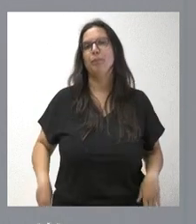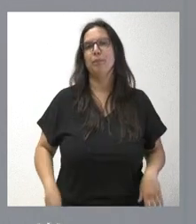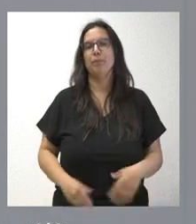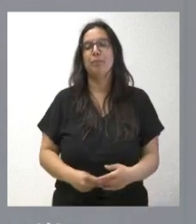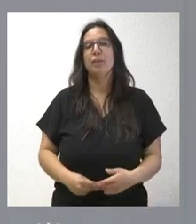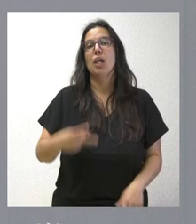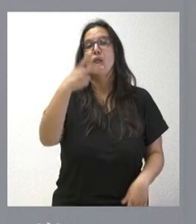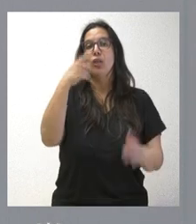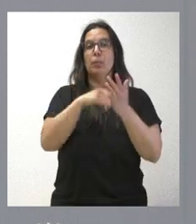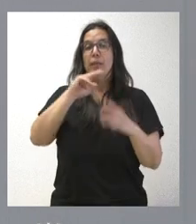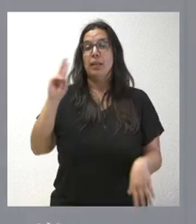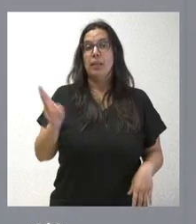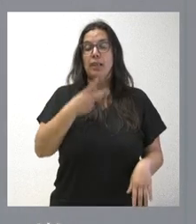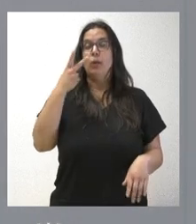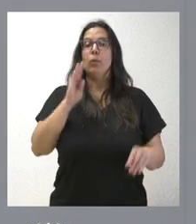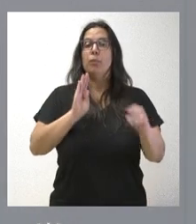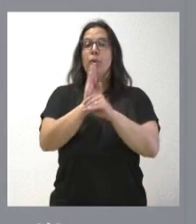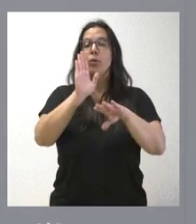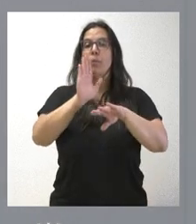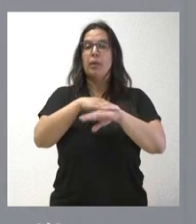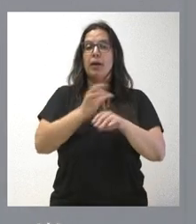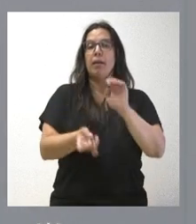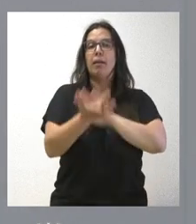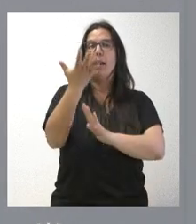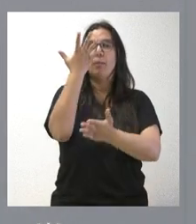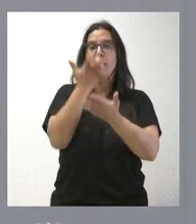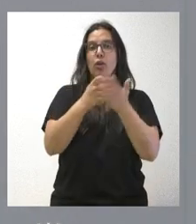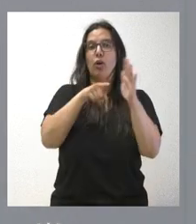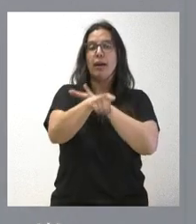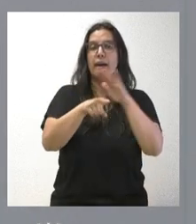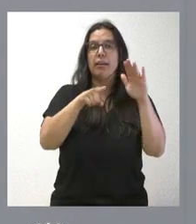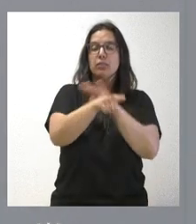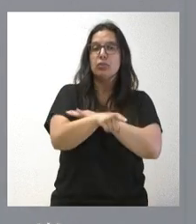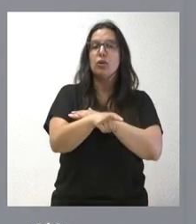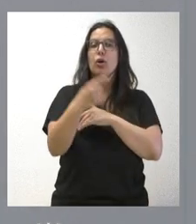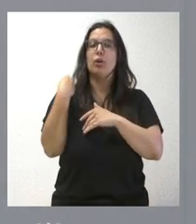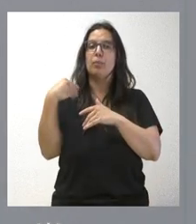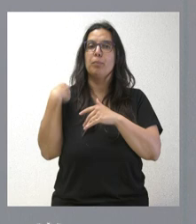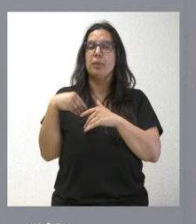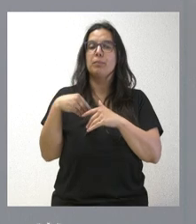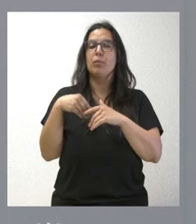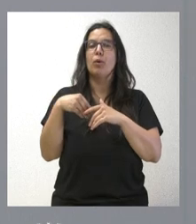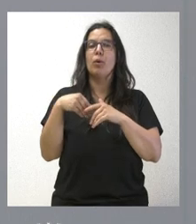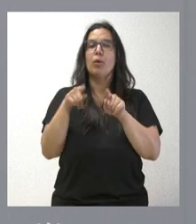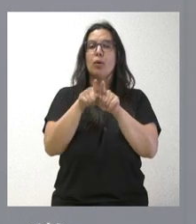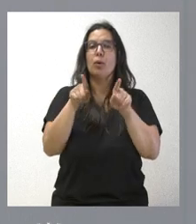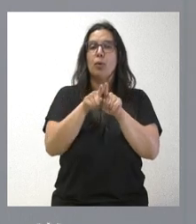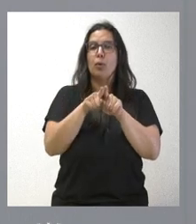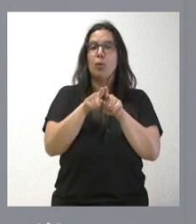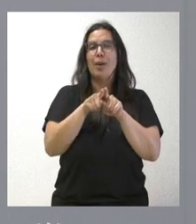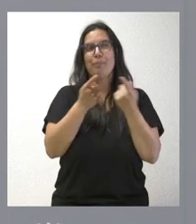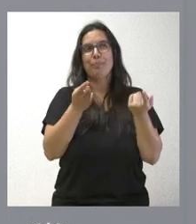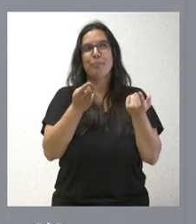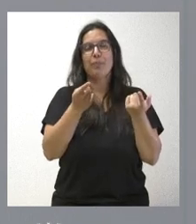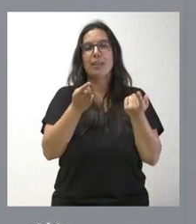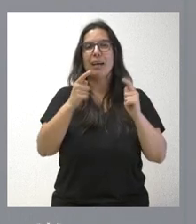200.000 euros es lo que se destina al desarrollo de la aplicación para la gestión del cuaderno de explotación de la campaña 2023. Se trata